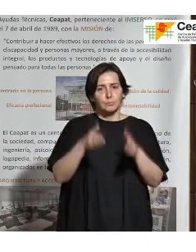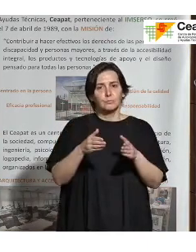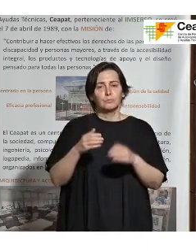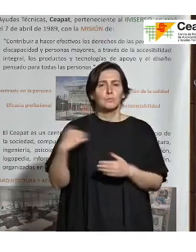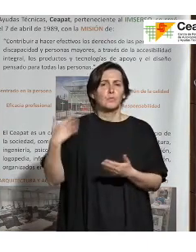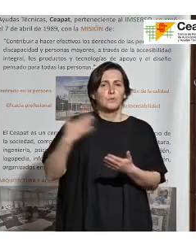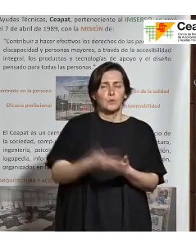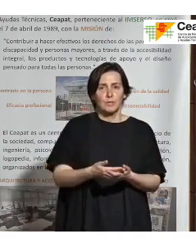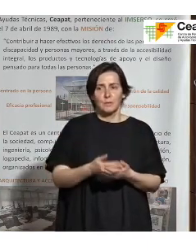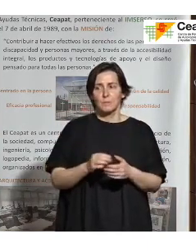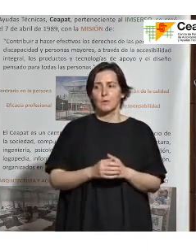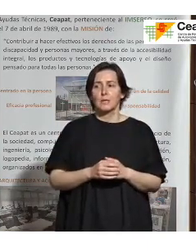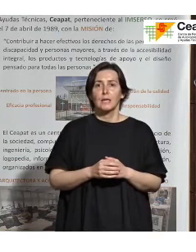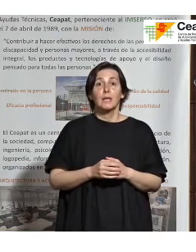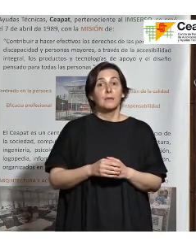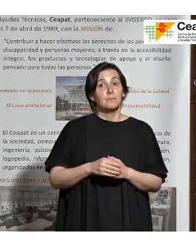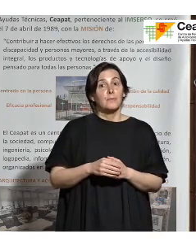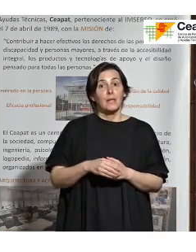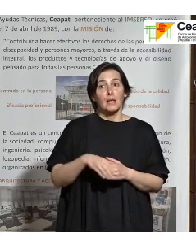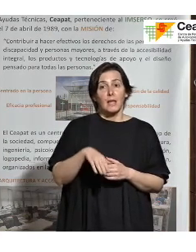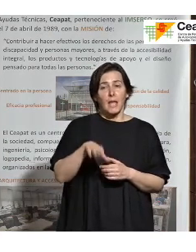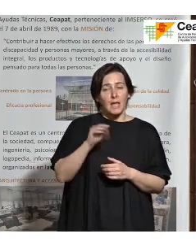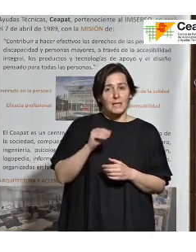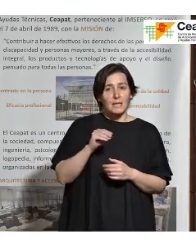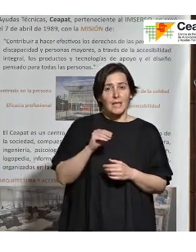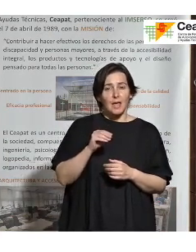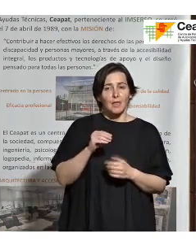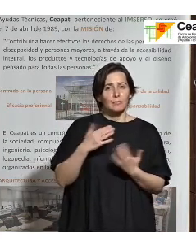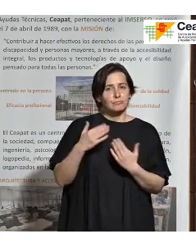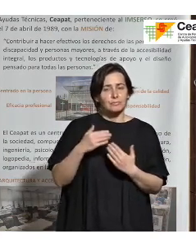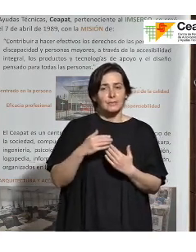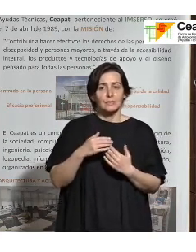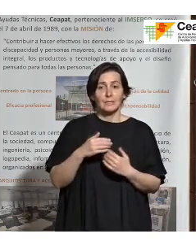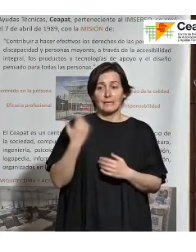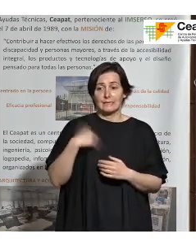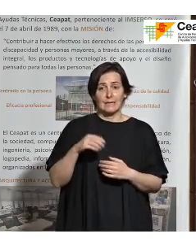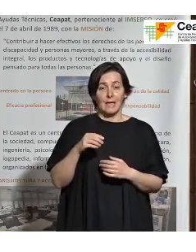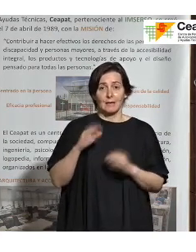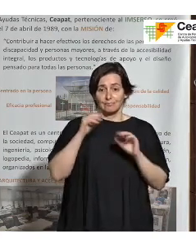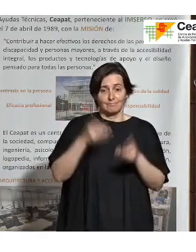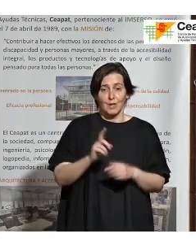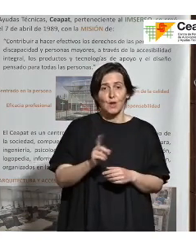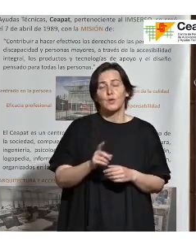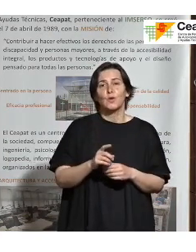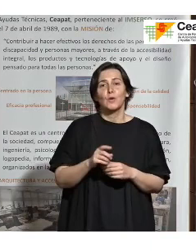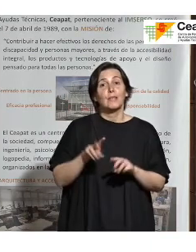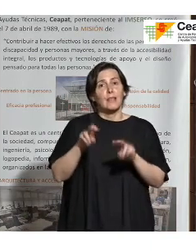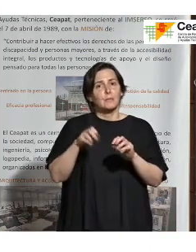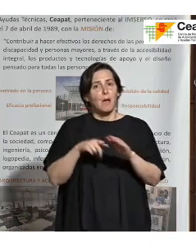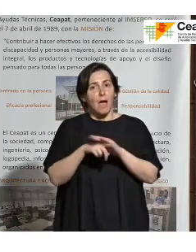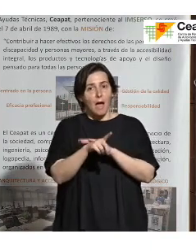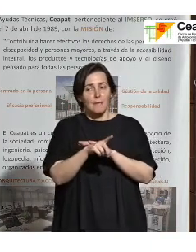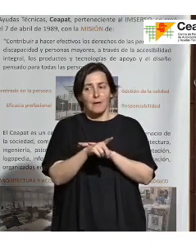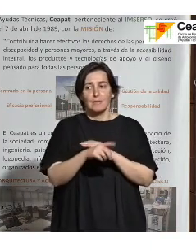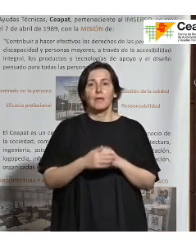pues me he seguido enterando de lo que habláis porque ya no me dedico y a pesar de que la tecnología avanza, yo sigo